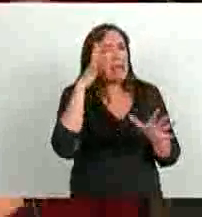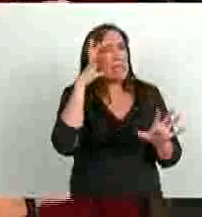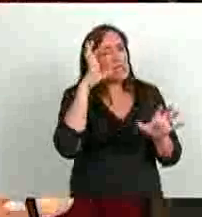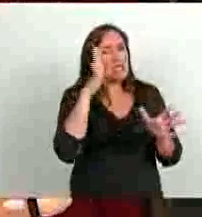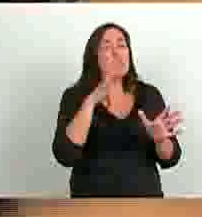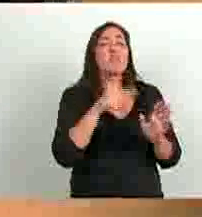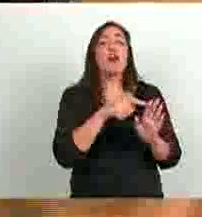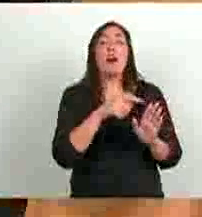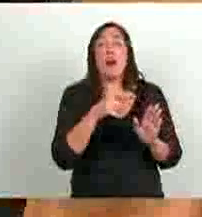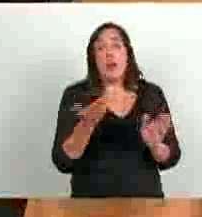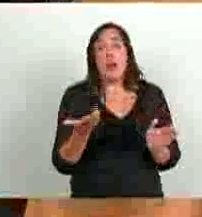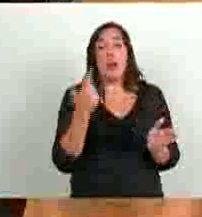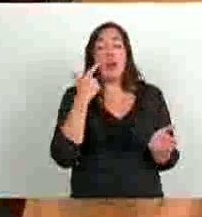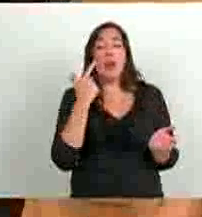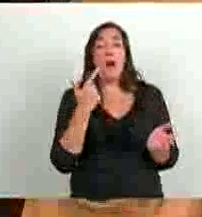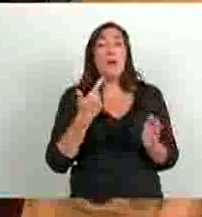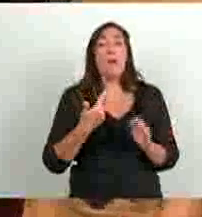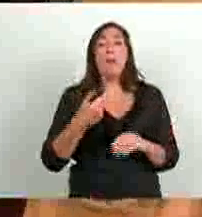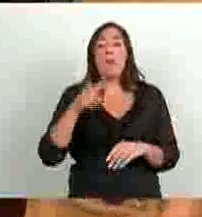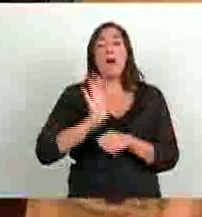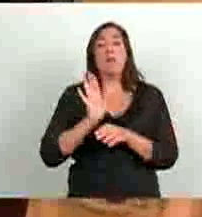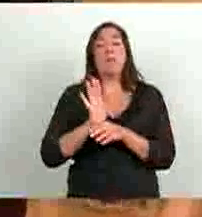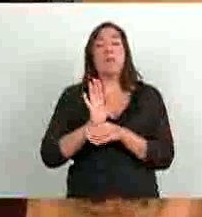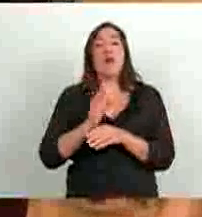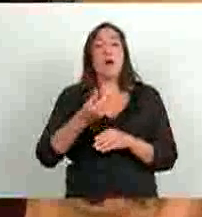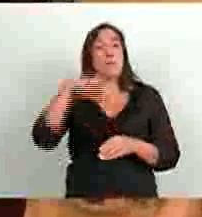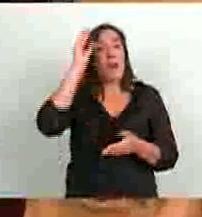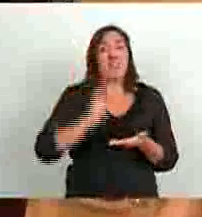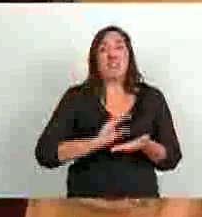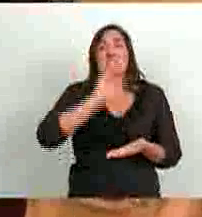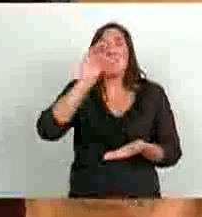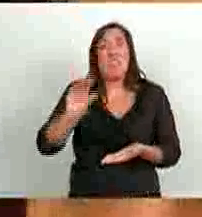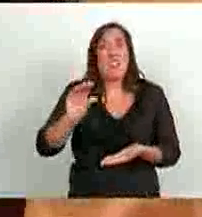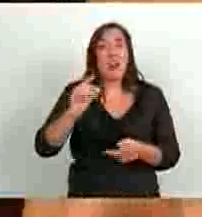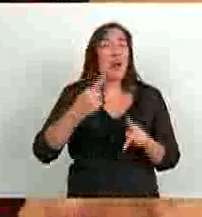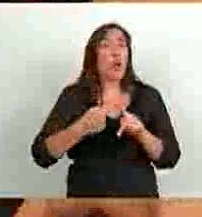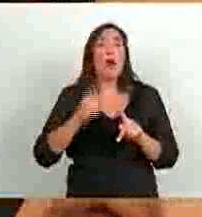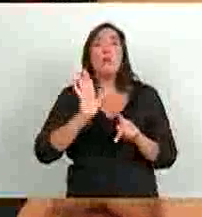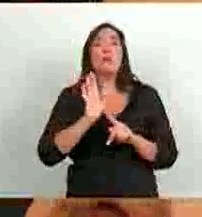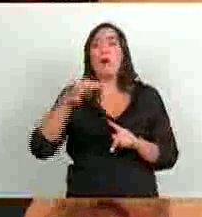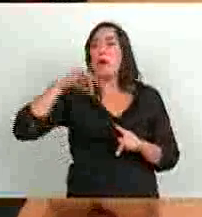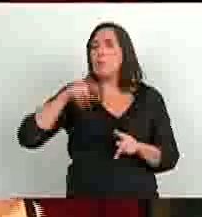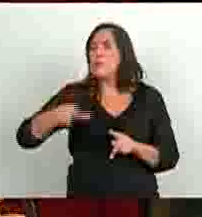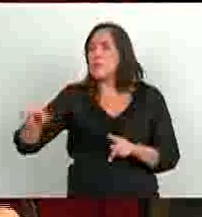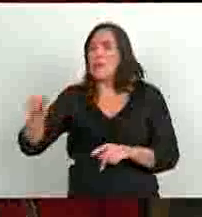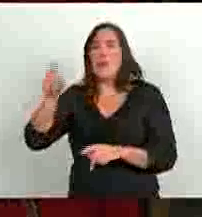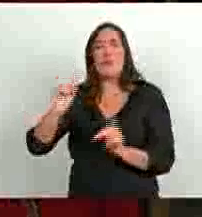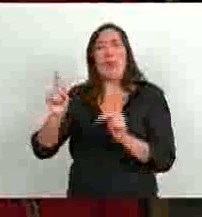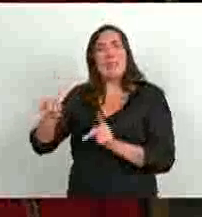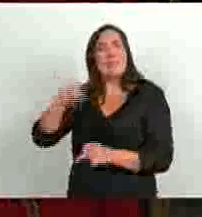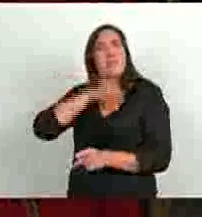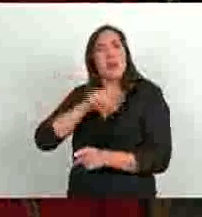Con lo cual, la parte más gruesa que se destinó, no es para los que menos ganan, sino